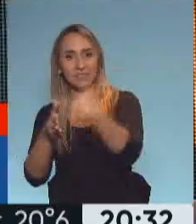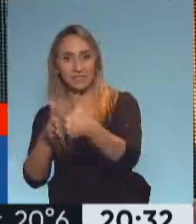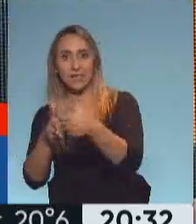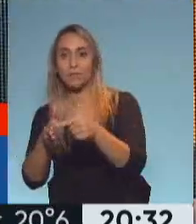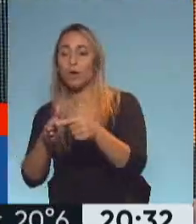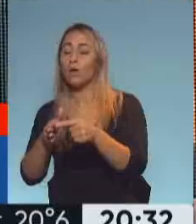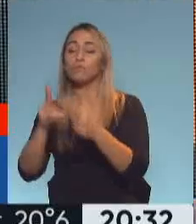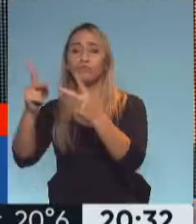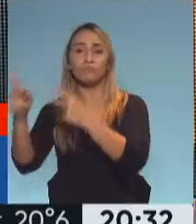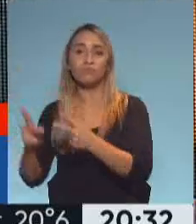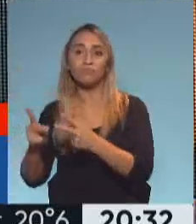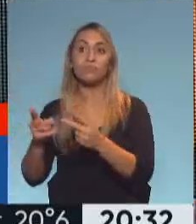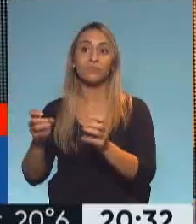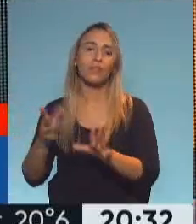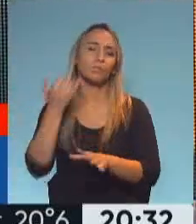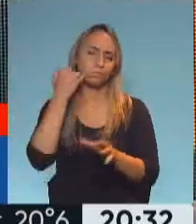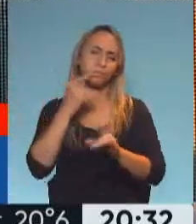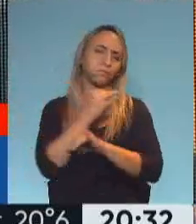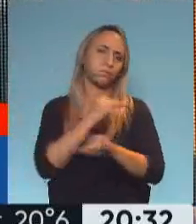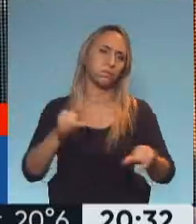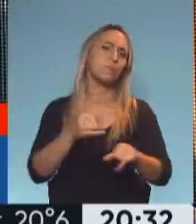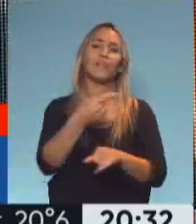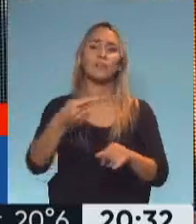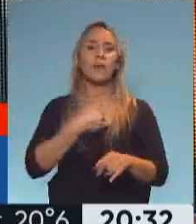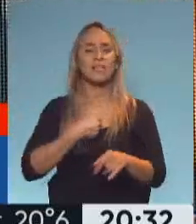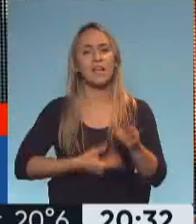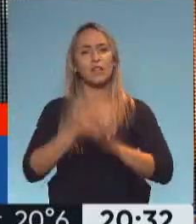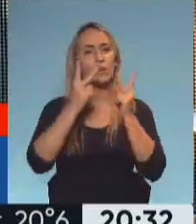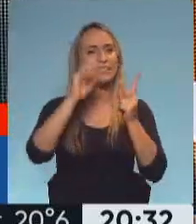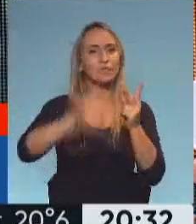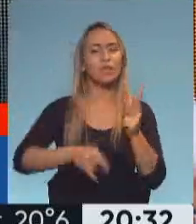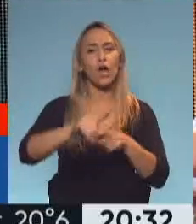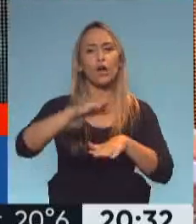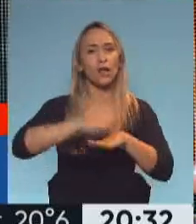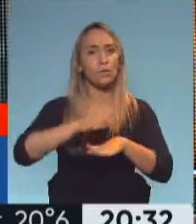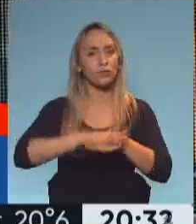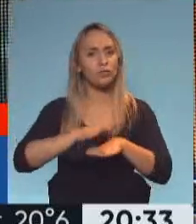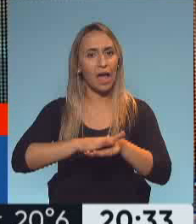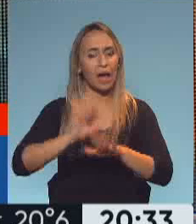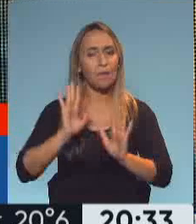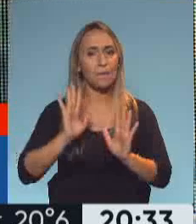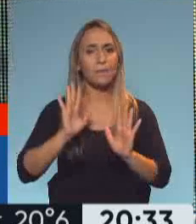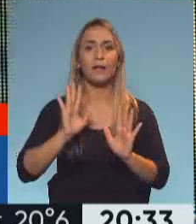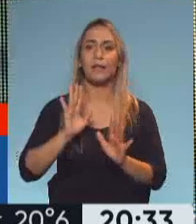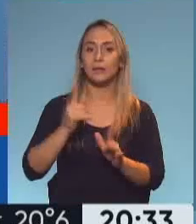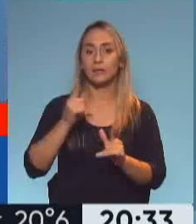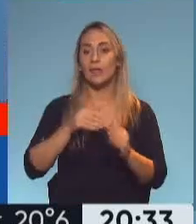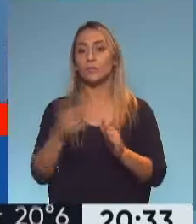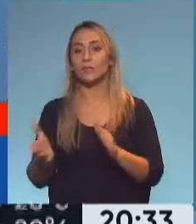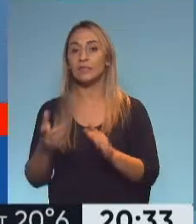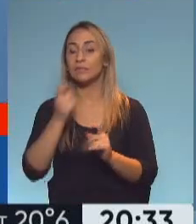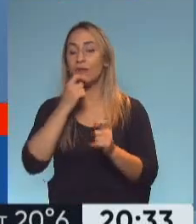responsabilidad y tomando resultados o tomando números de lunes, martes quizás miércoles nos tendríamos que sorprender si existieran nuevas medidas